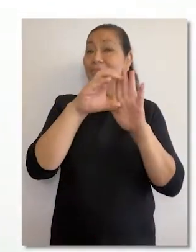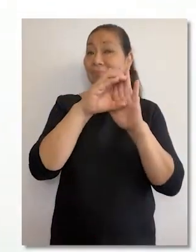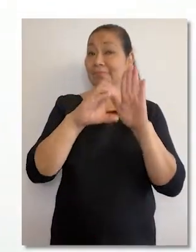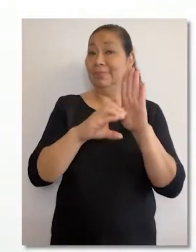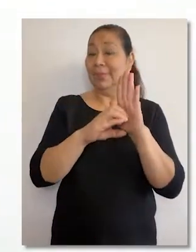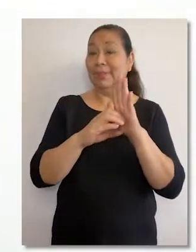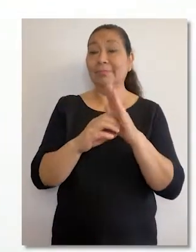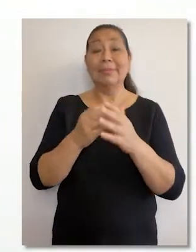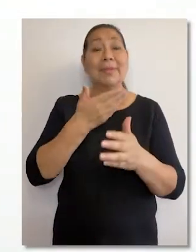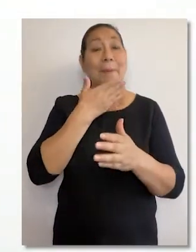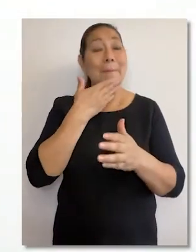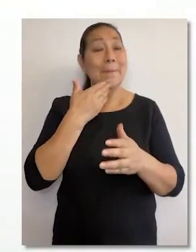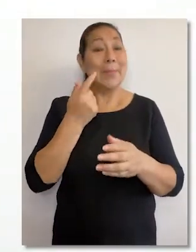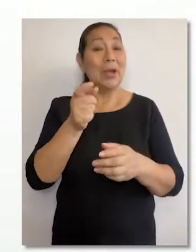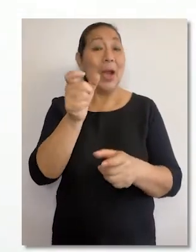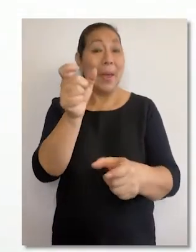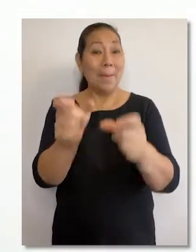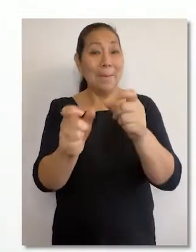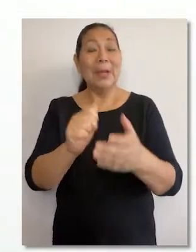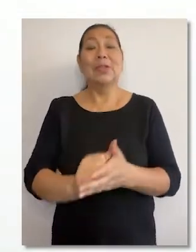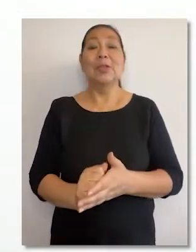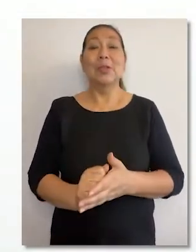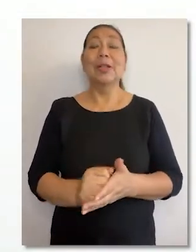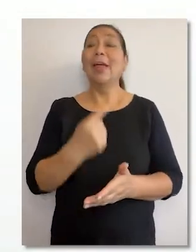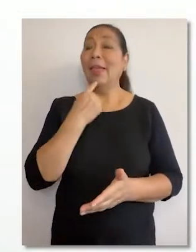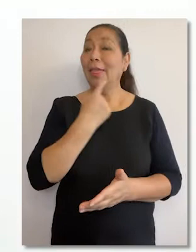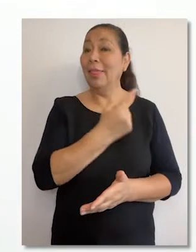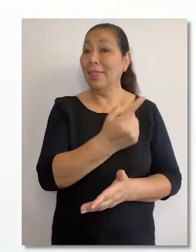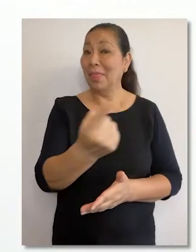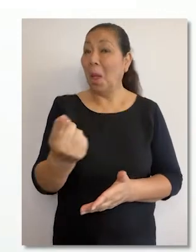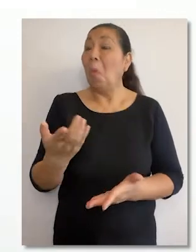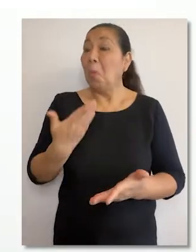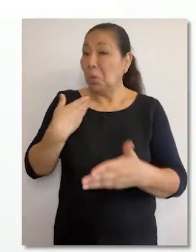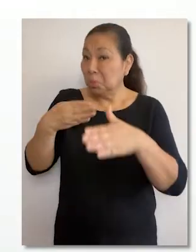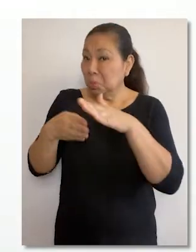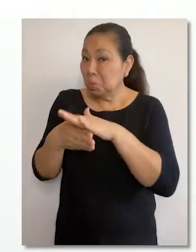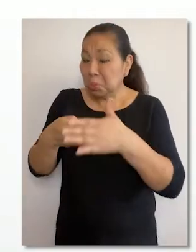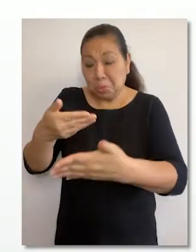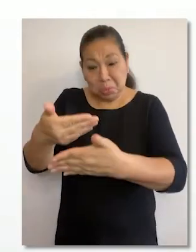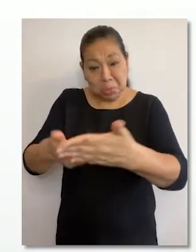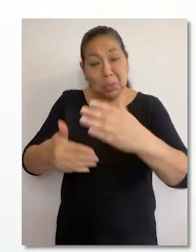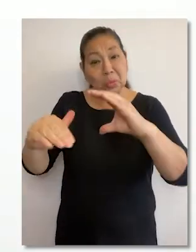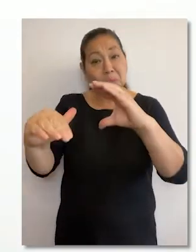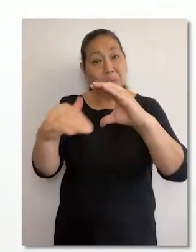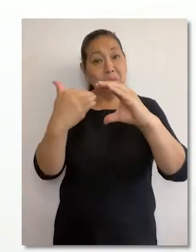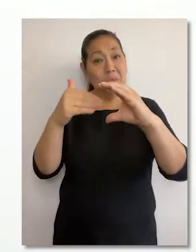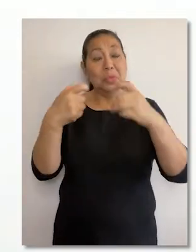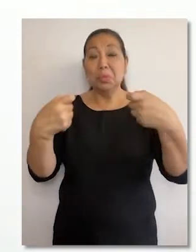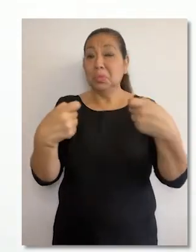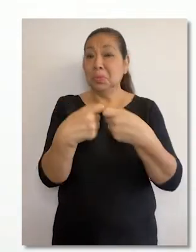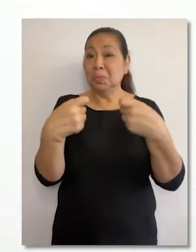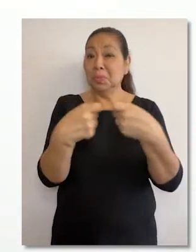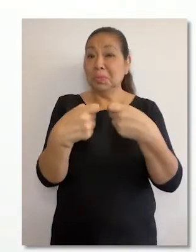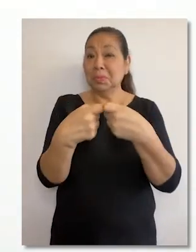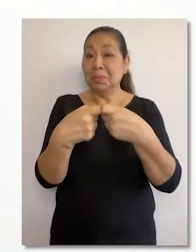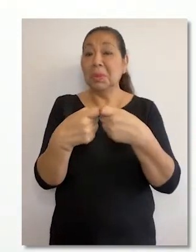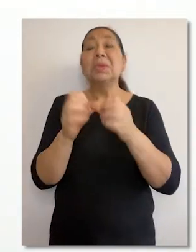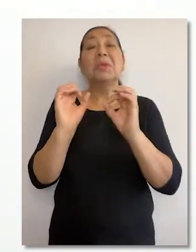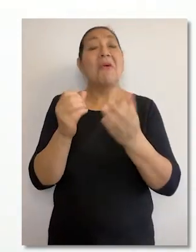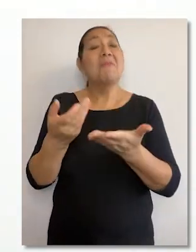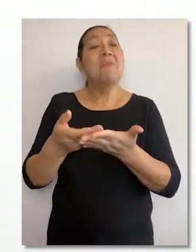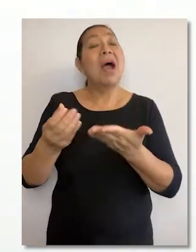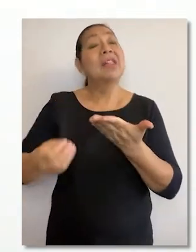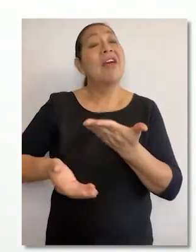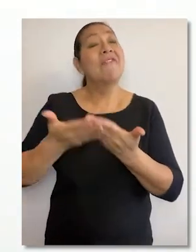El TC trabaja para servir mejor al ciudadano. Por ello, ahora puedes acceder a expedientes y a cuadernillos de manera virtual, de